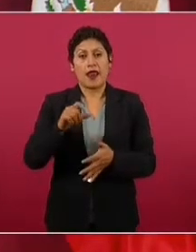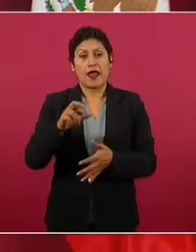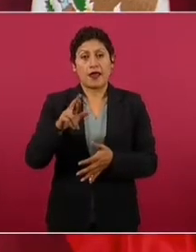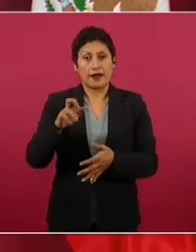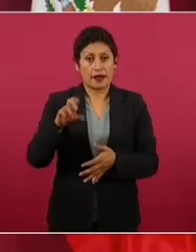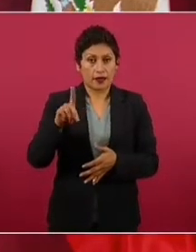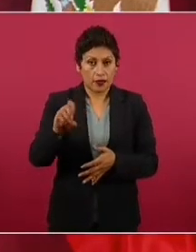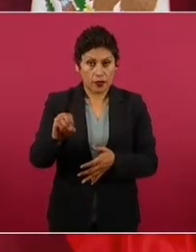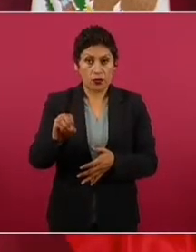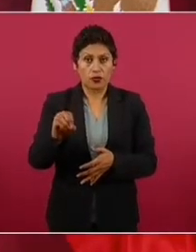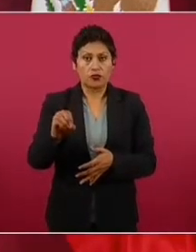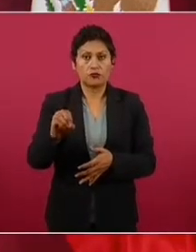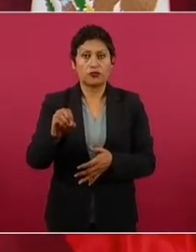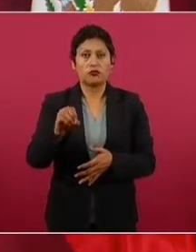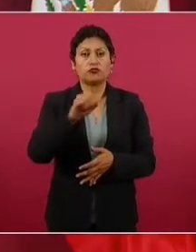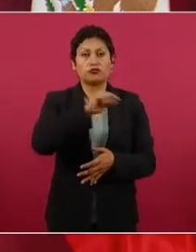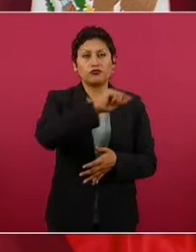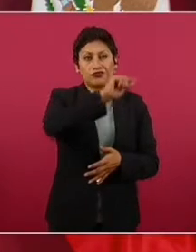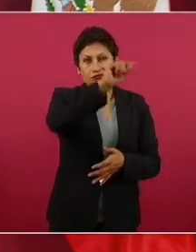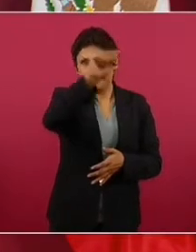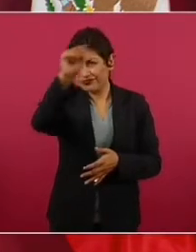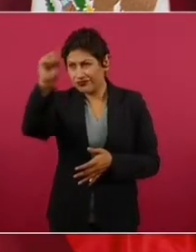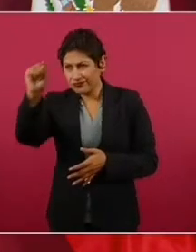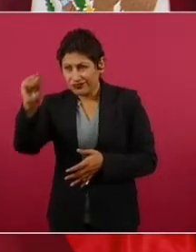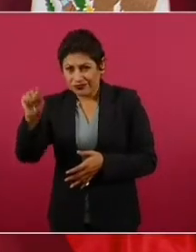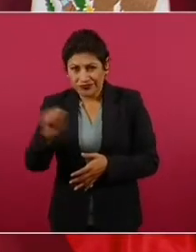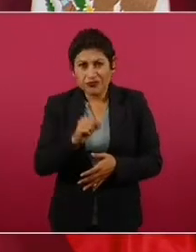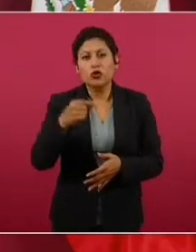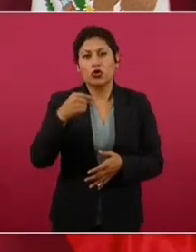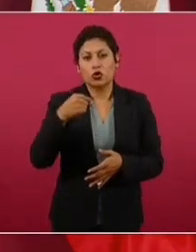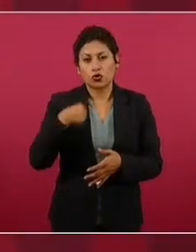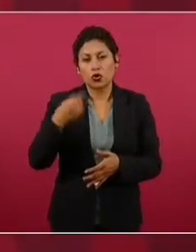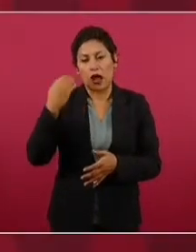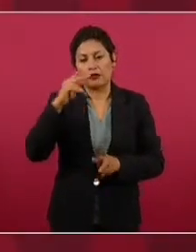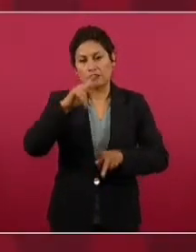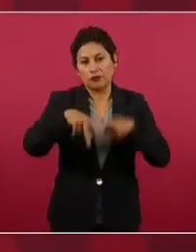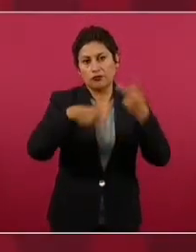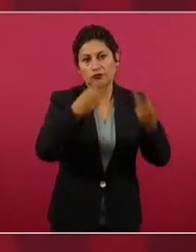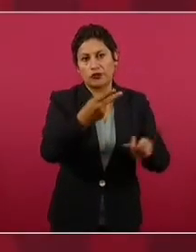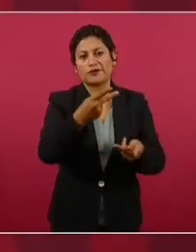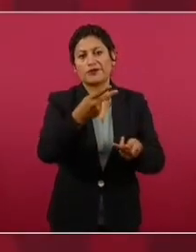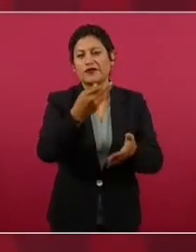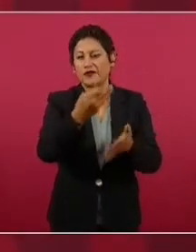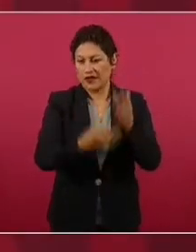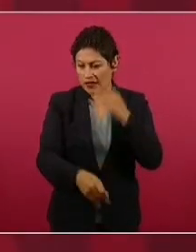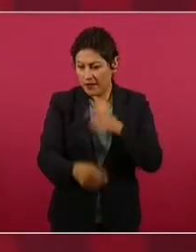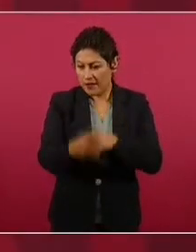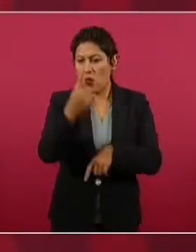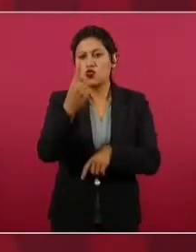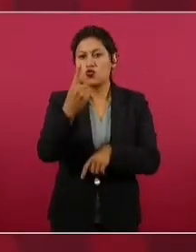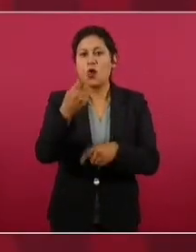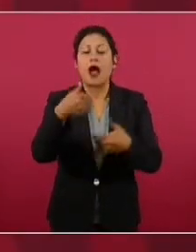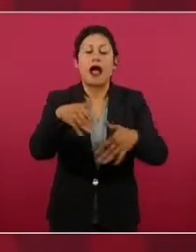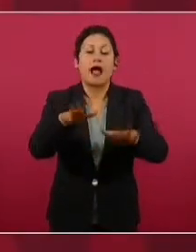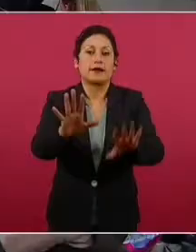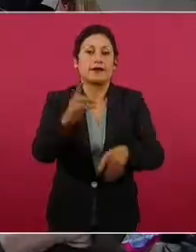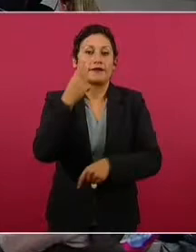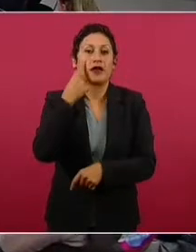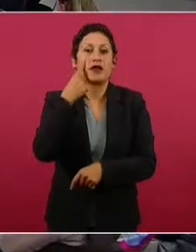en varias ciudades y ya nada más me quedaba una. Ah, y entraba yo